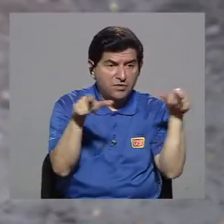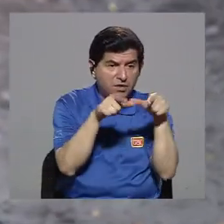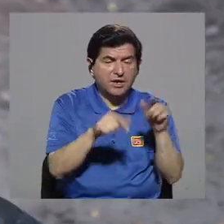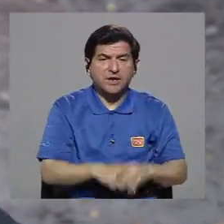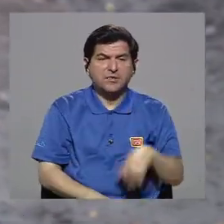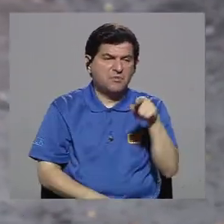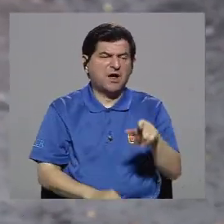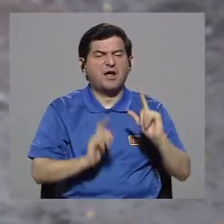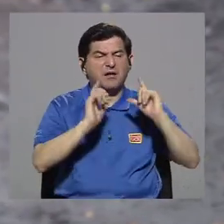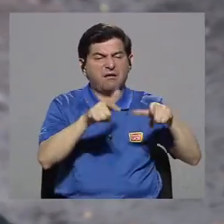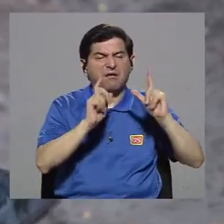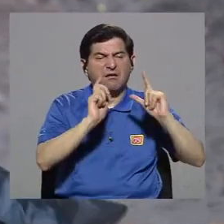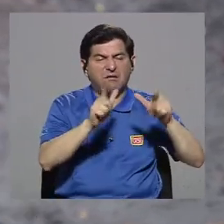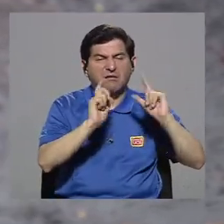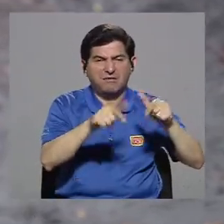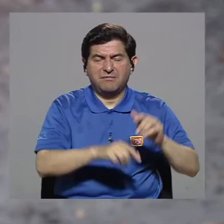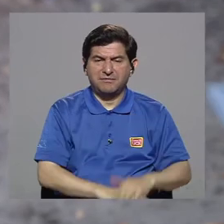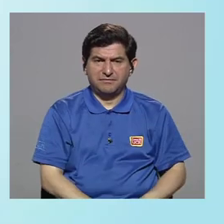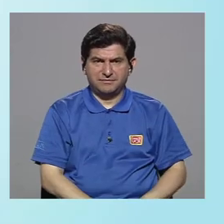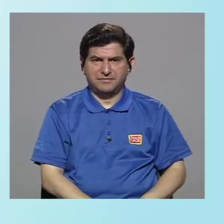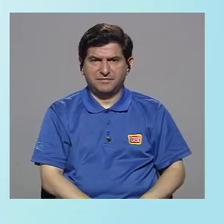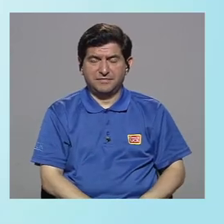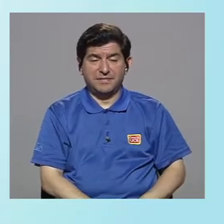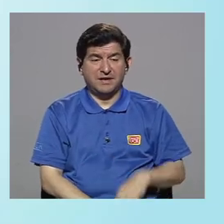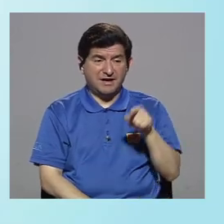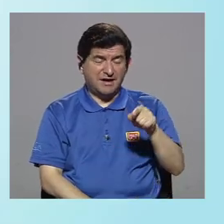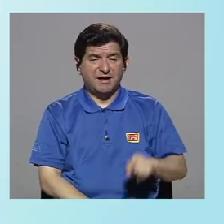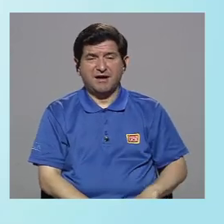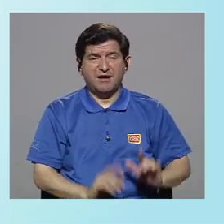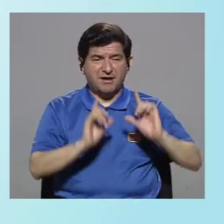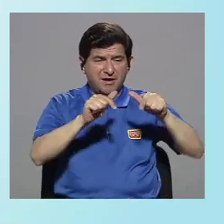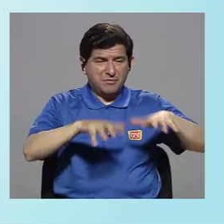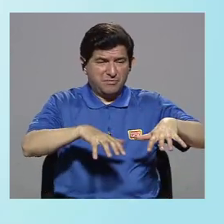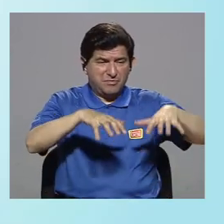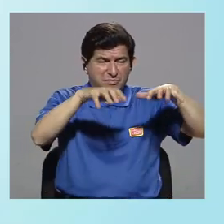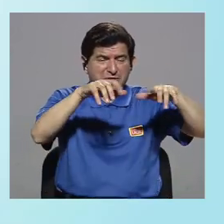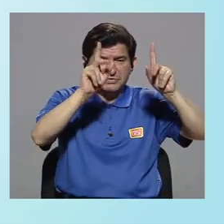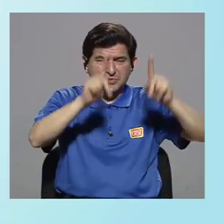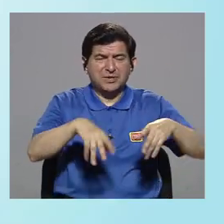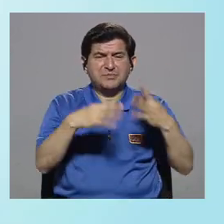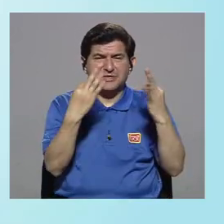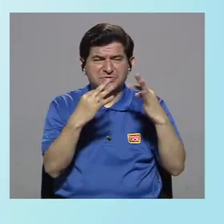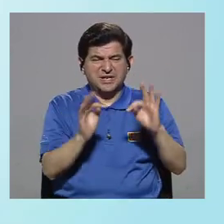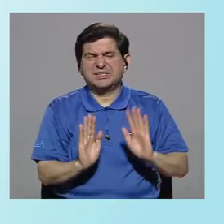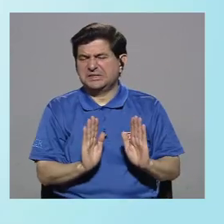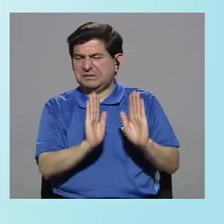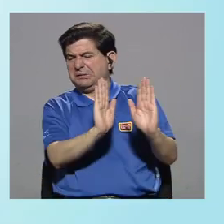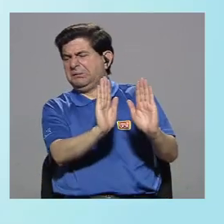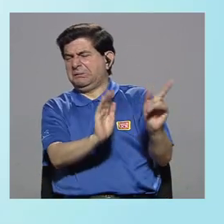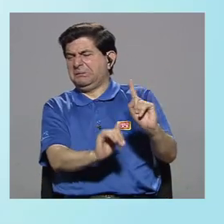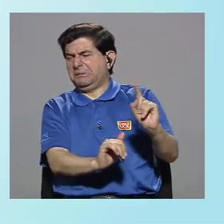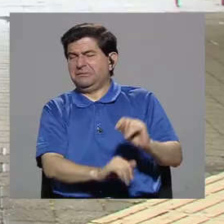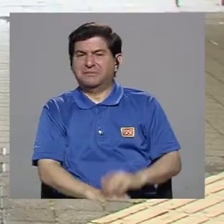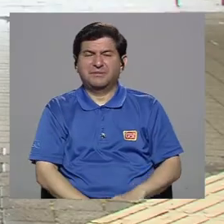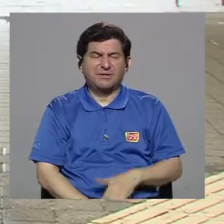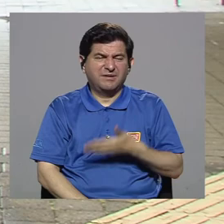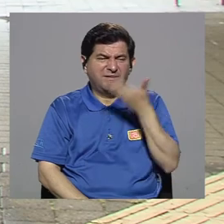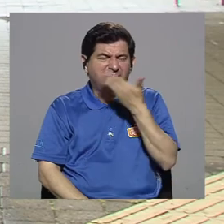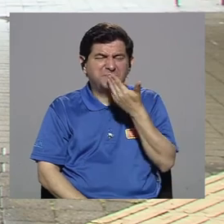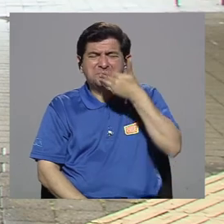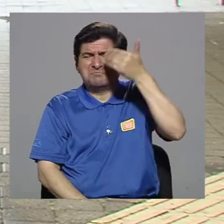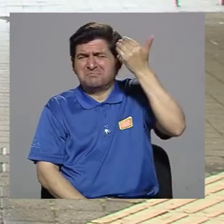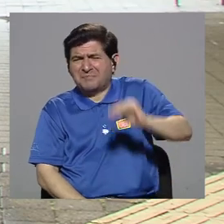desechos. Y es que cuando hay basura en los lugares, verdad, la gente trata de alejarse, hay malos olores, hay